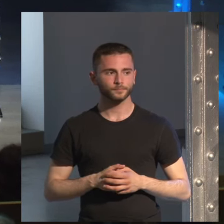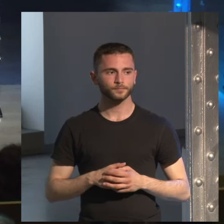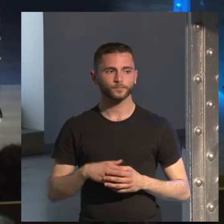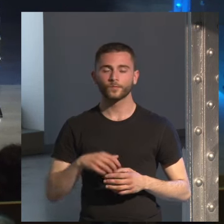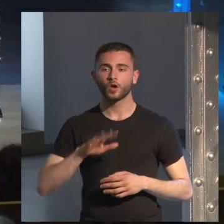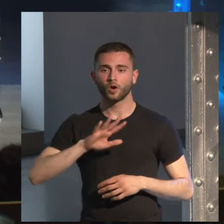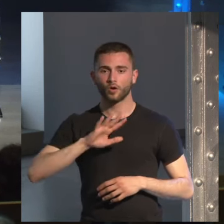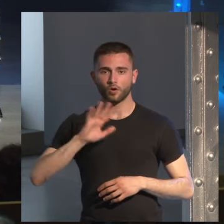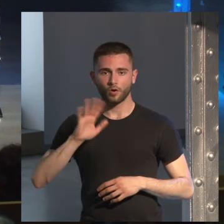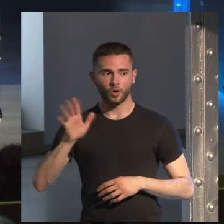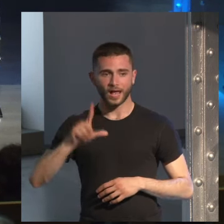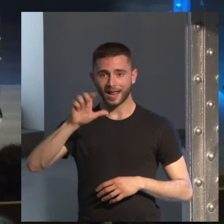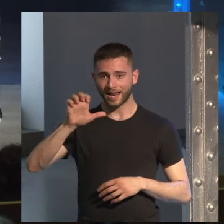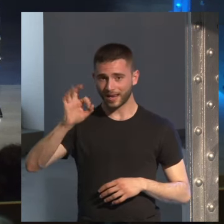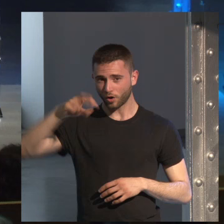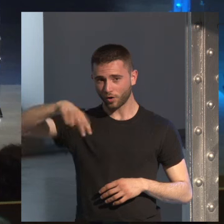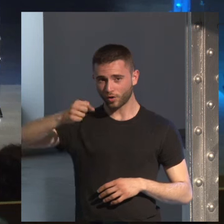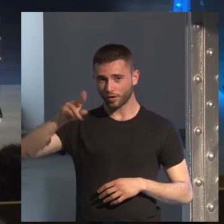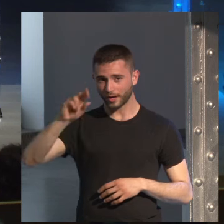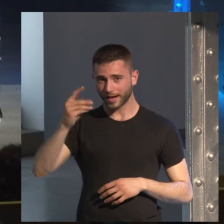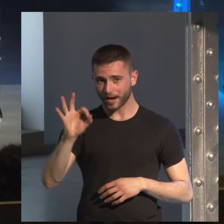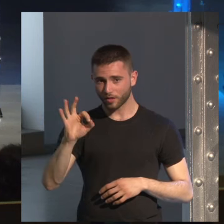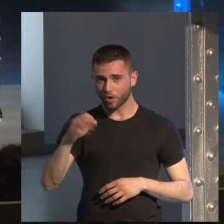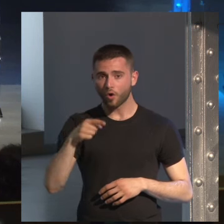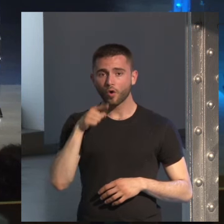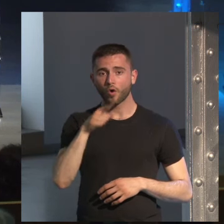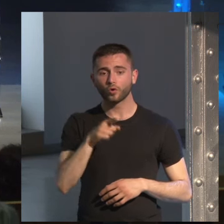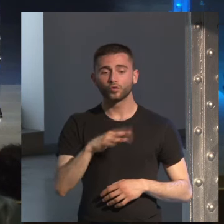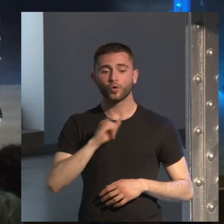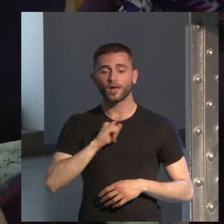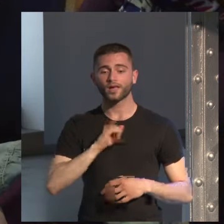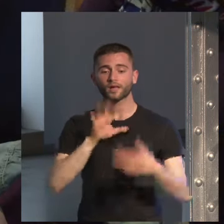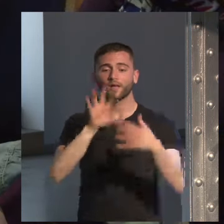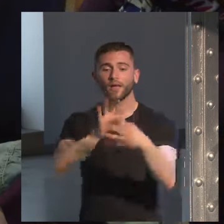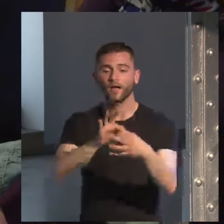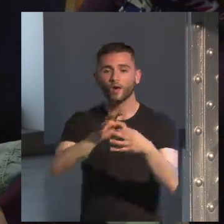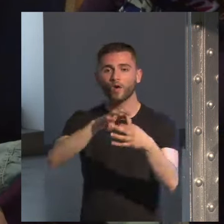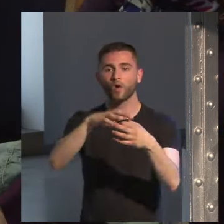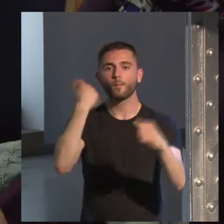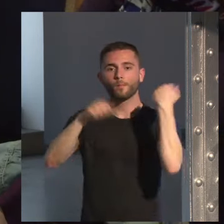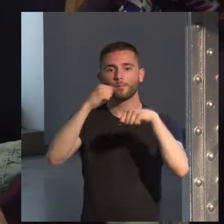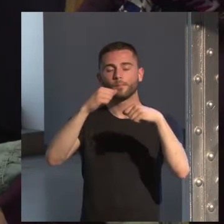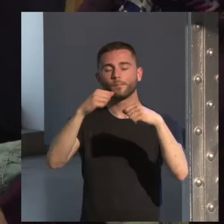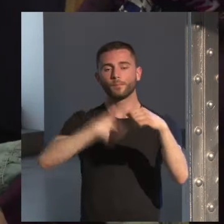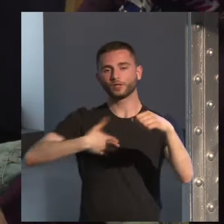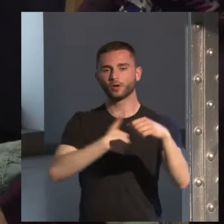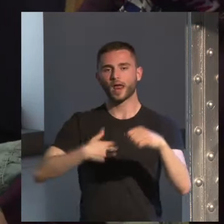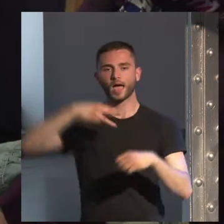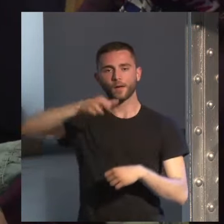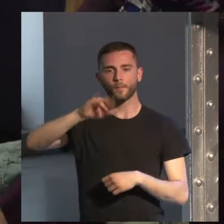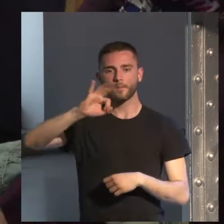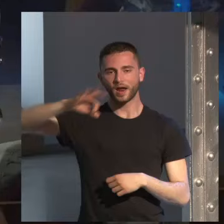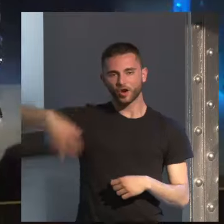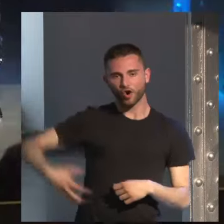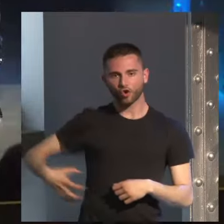Hola Leonardo ¿hasta qué punto te sientes identificado con el personaje de Mario Conde? Mucho mucho Mario